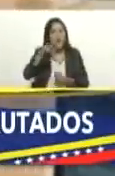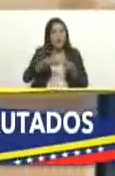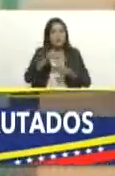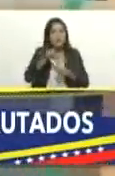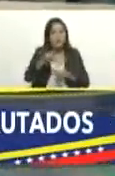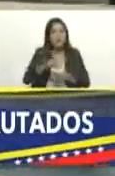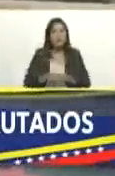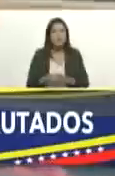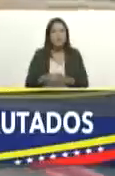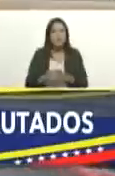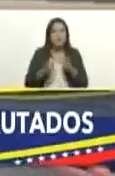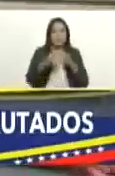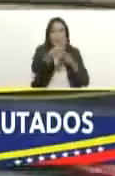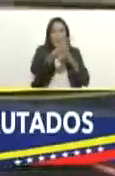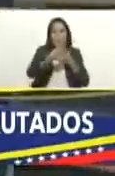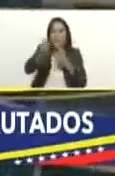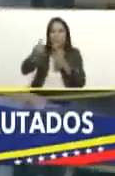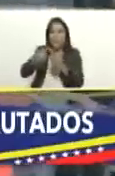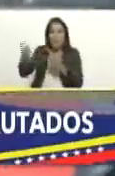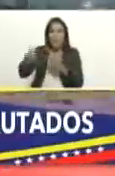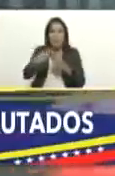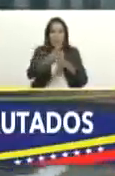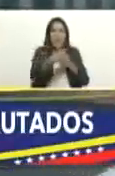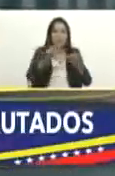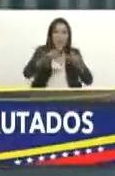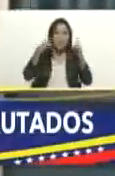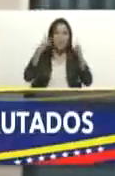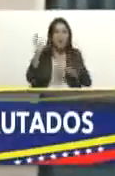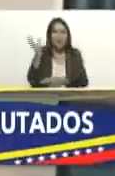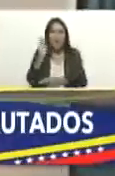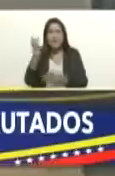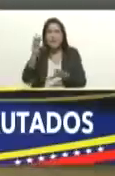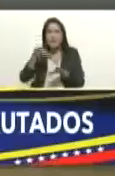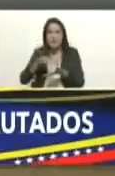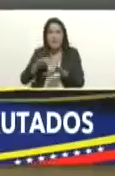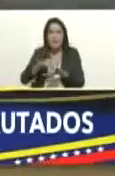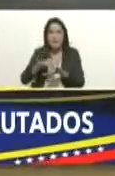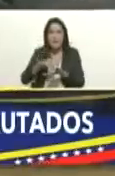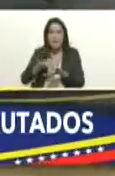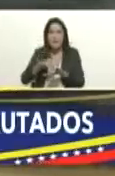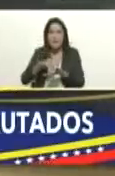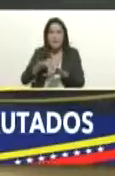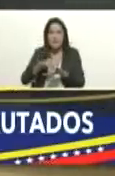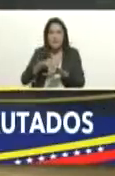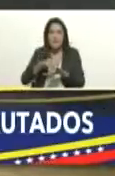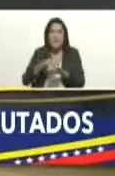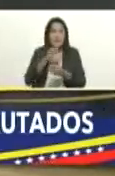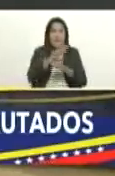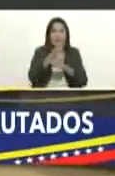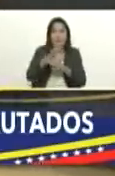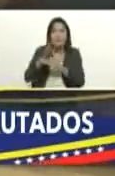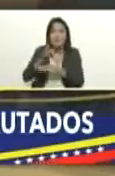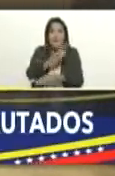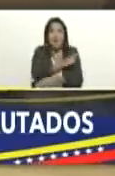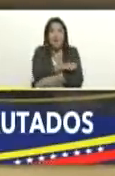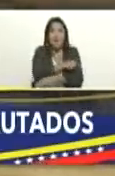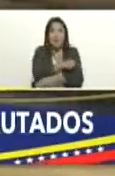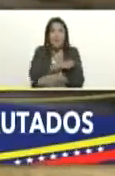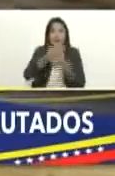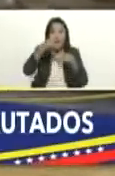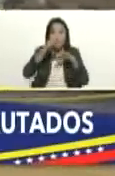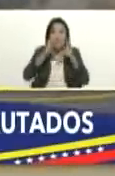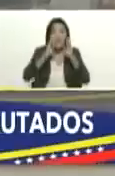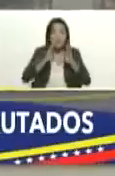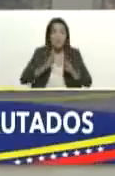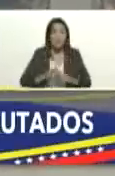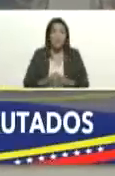traslado de nuestros pacientes para iniciar nuestro sistema de referencia y contra referencia hospitalaria que nos va a permitir atender a nuestros